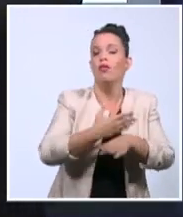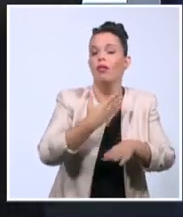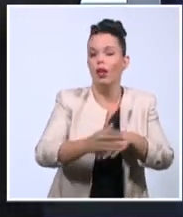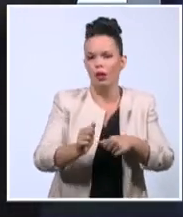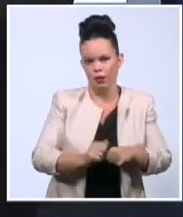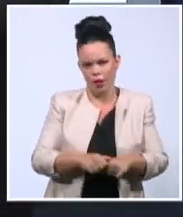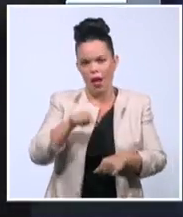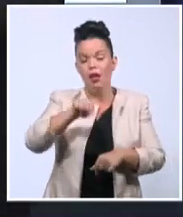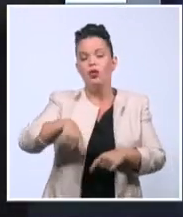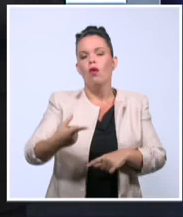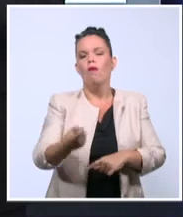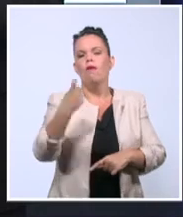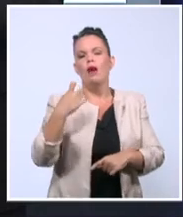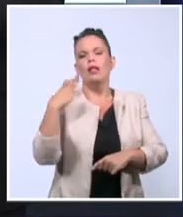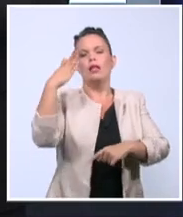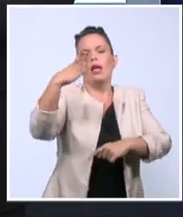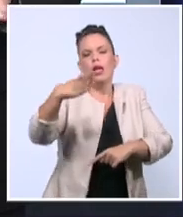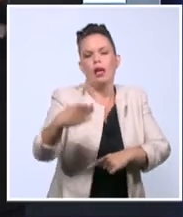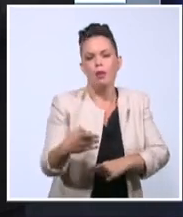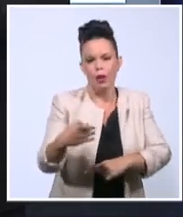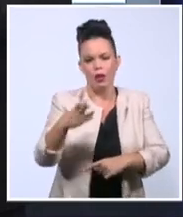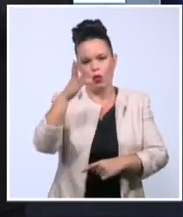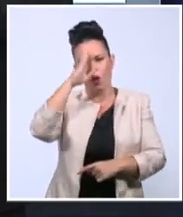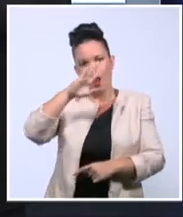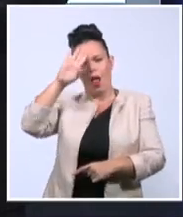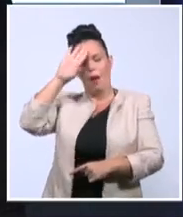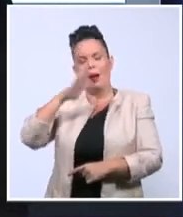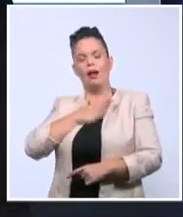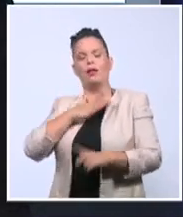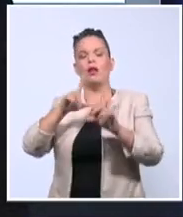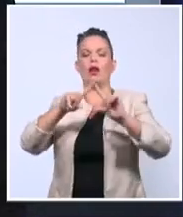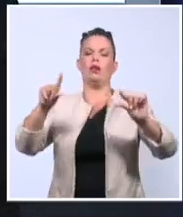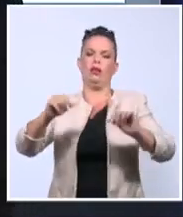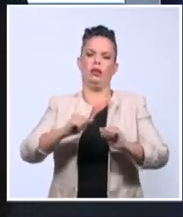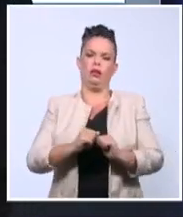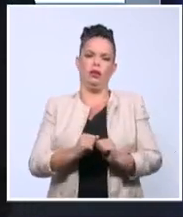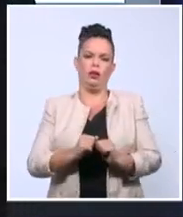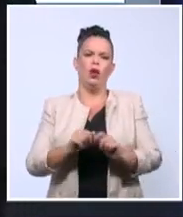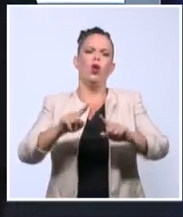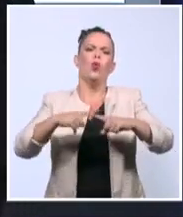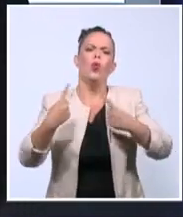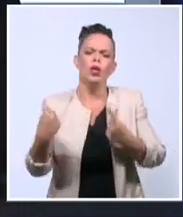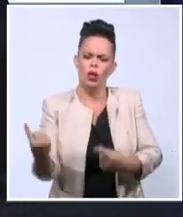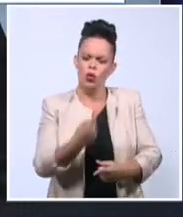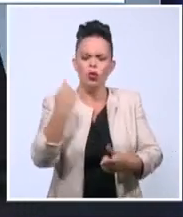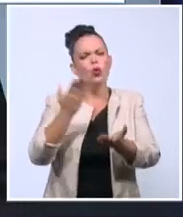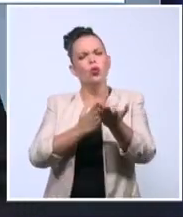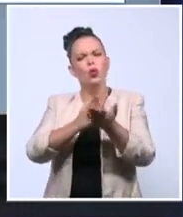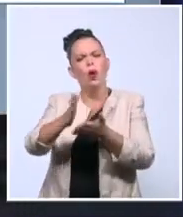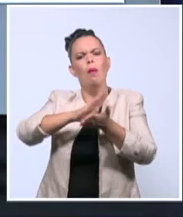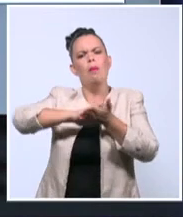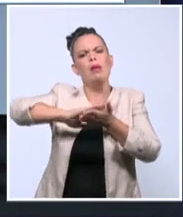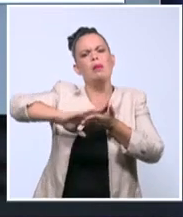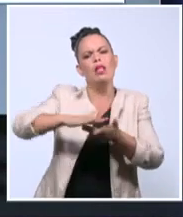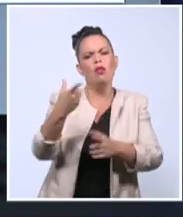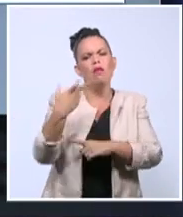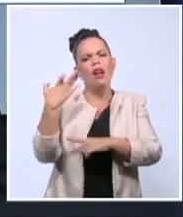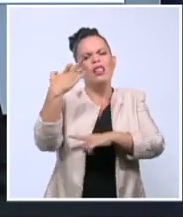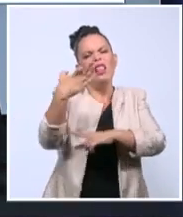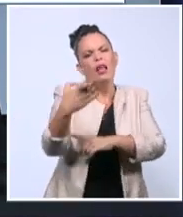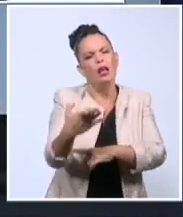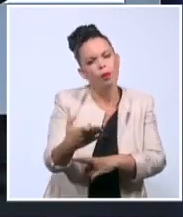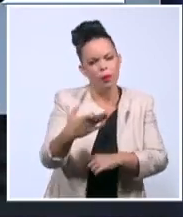vamos a permitir otro juego y otro insulto a nuestros símbolos? Y repito, esto no es nuevo, esto no es noticia, esto no fue hoy.